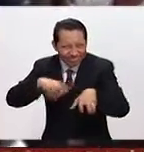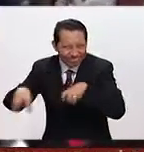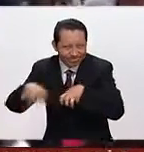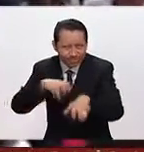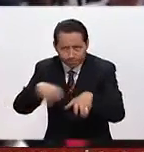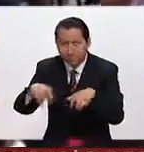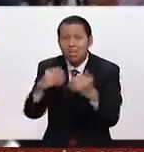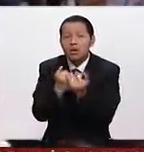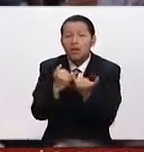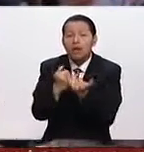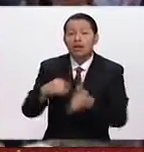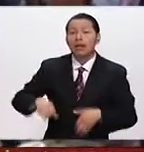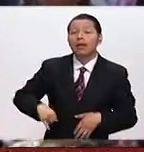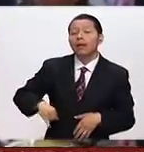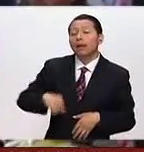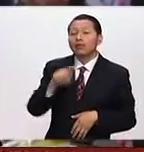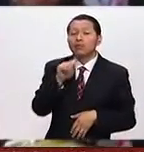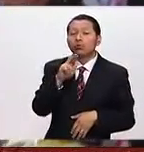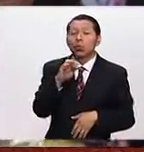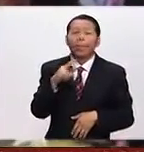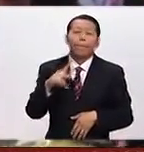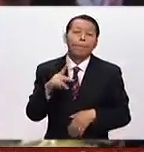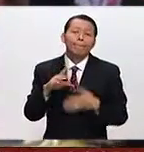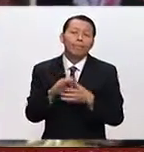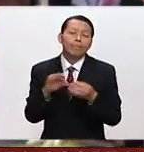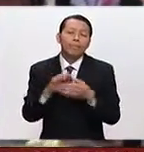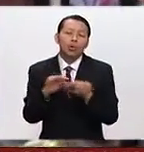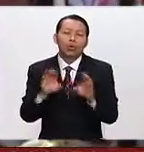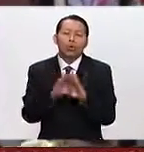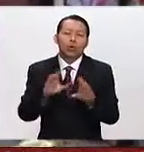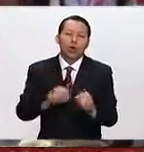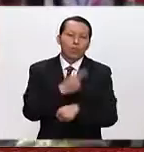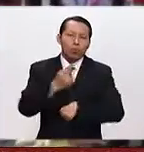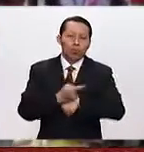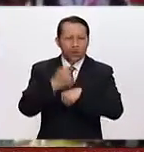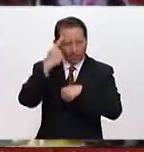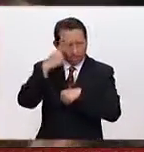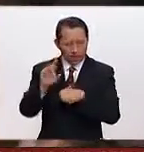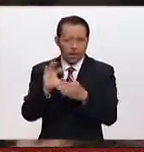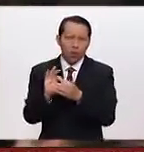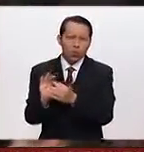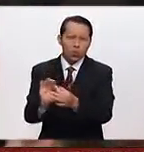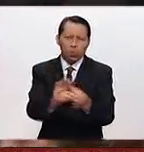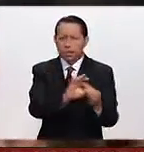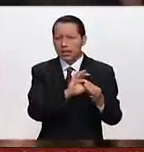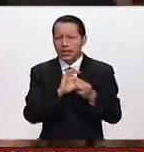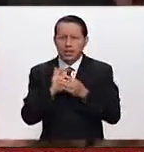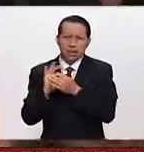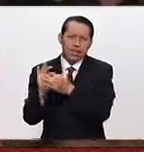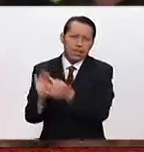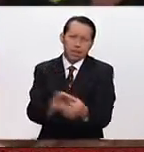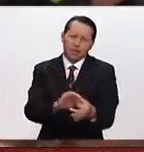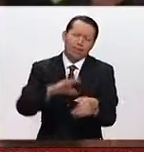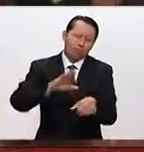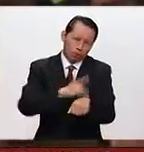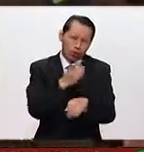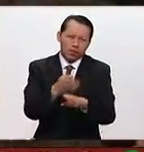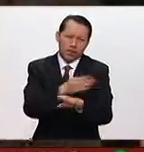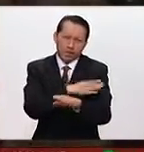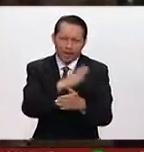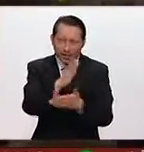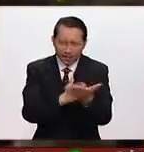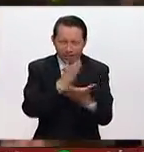interés de la campaña de Trump de que eso se convirtiera en una oportunidad de unidad partidista después de las divisiones tan